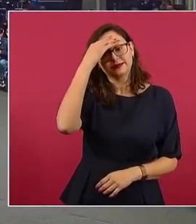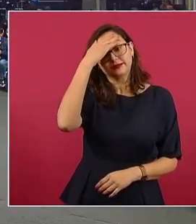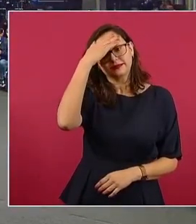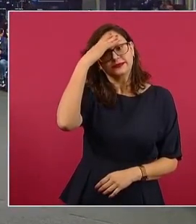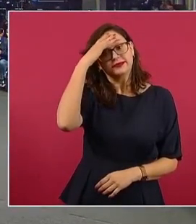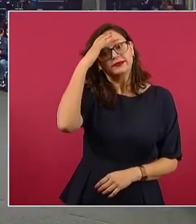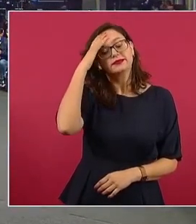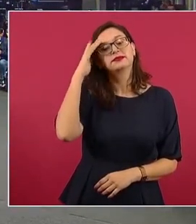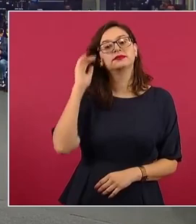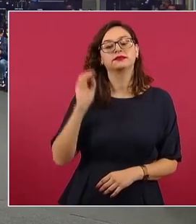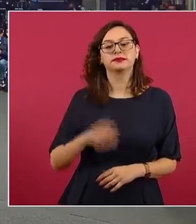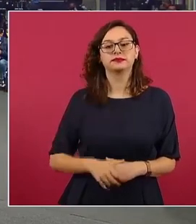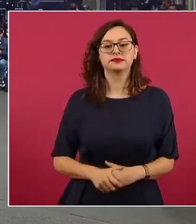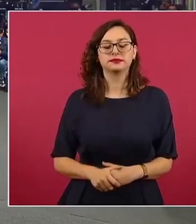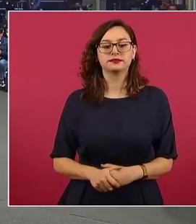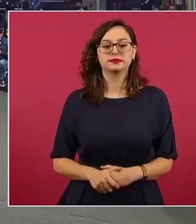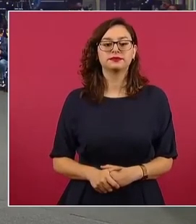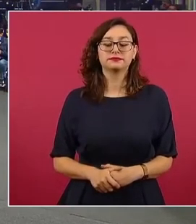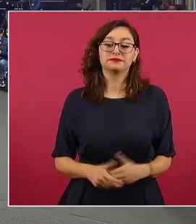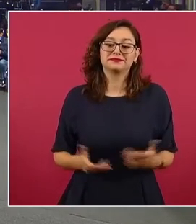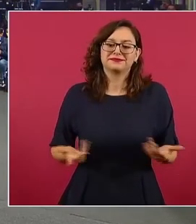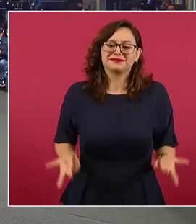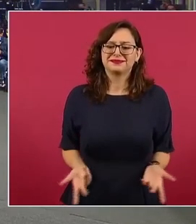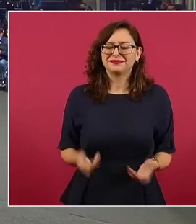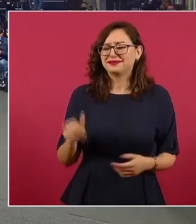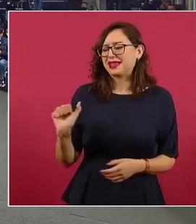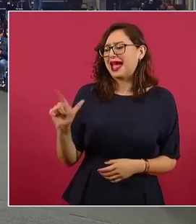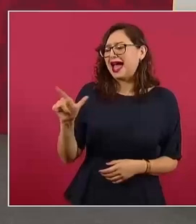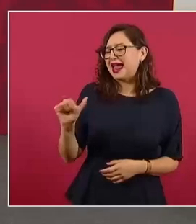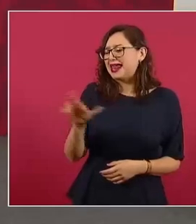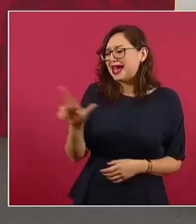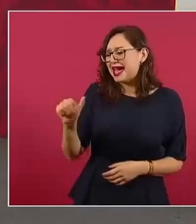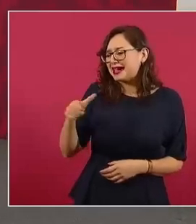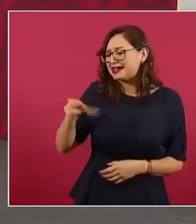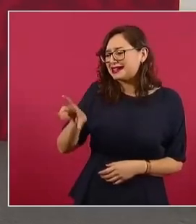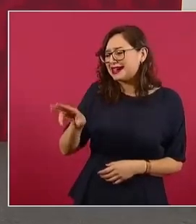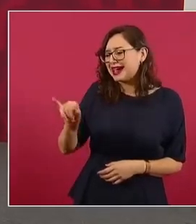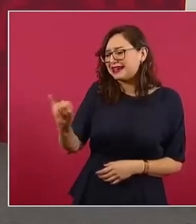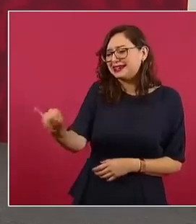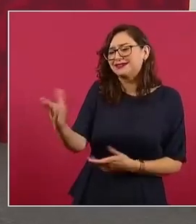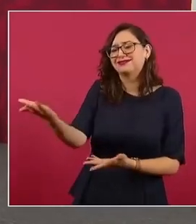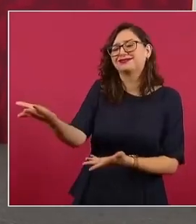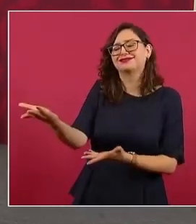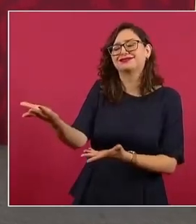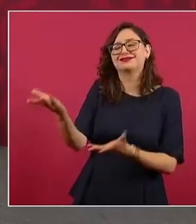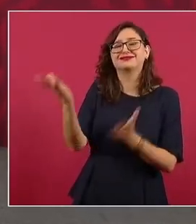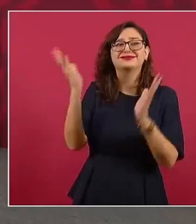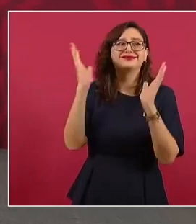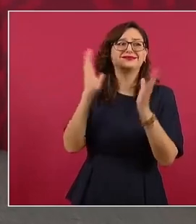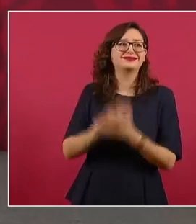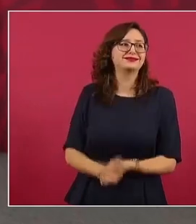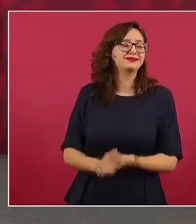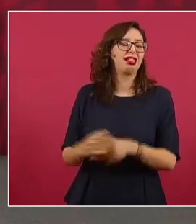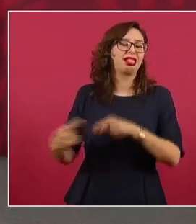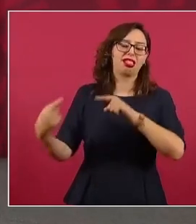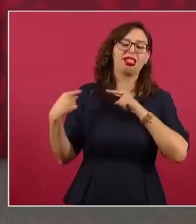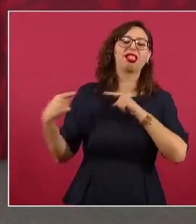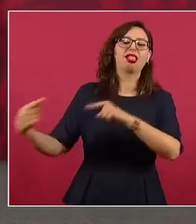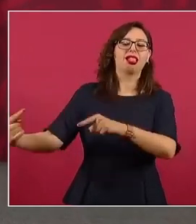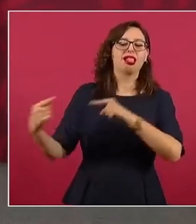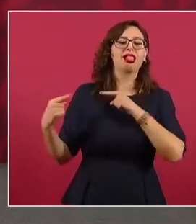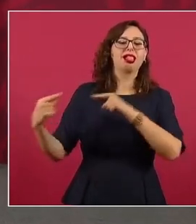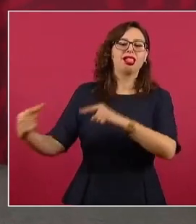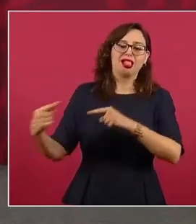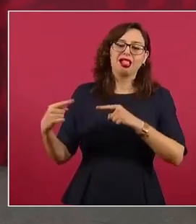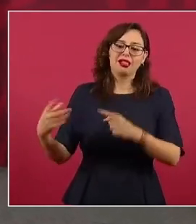caso del señor Alarraki, pues, ya tenemos también tiempo con muchas diferencias. Él es